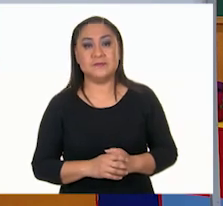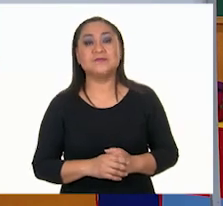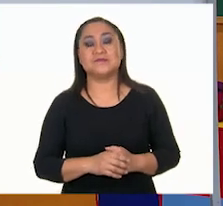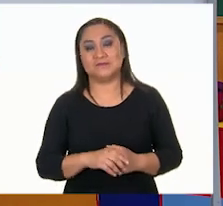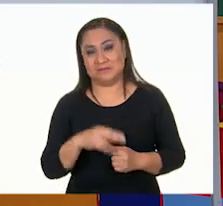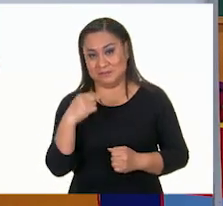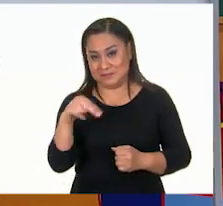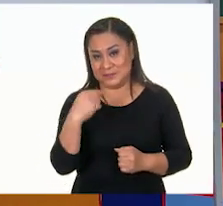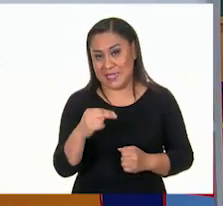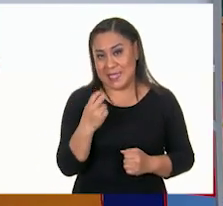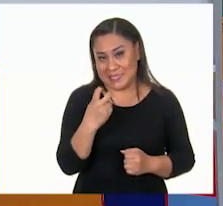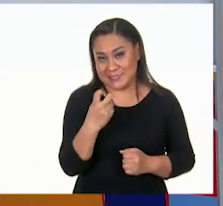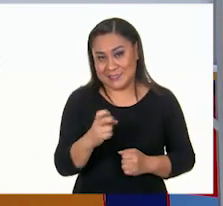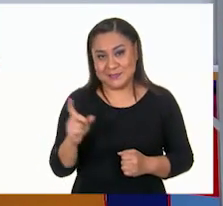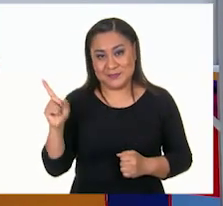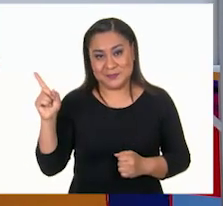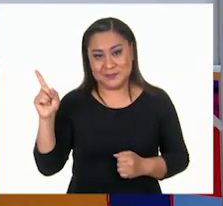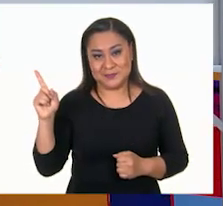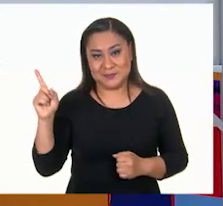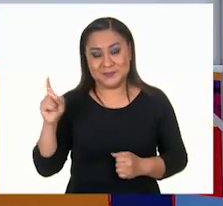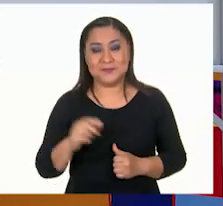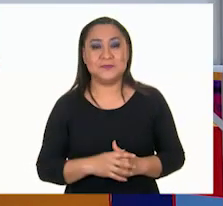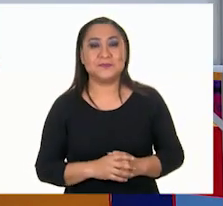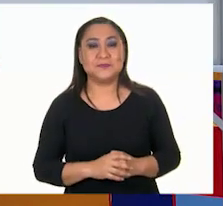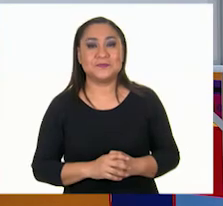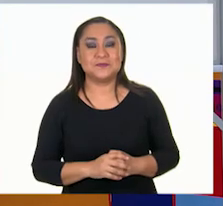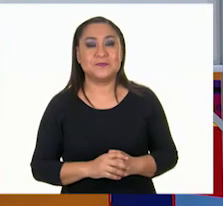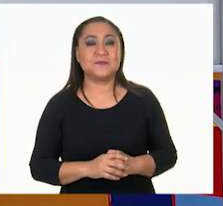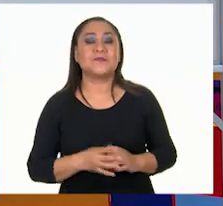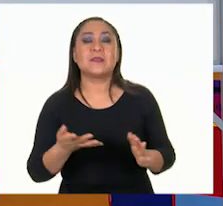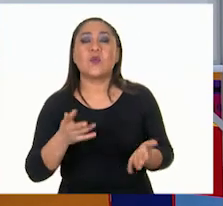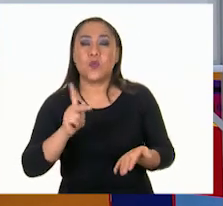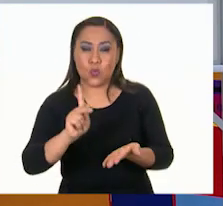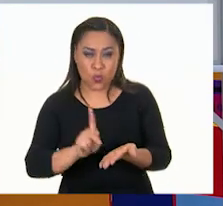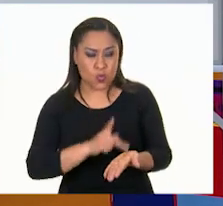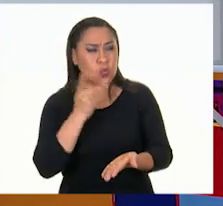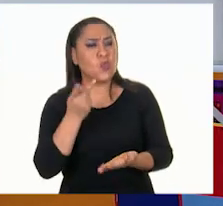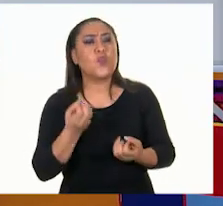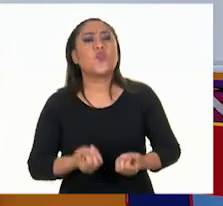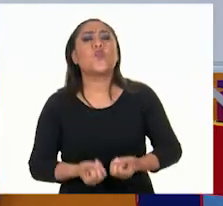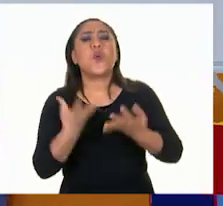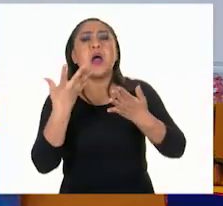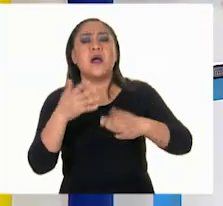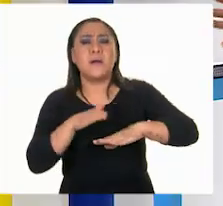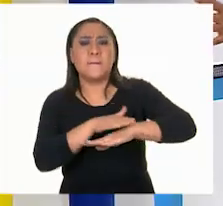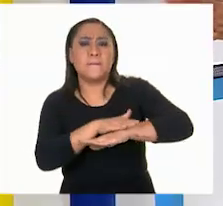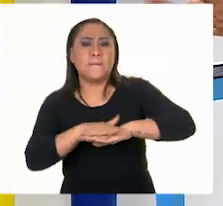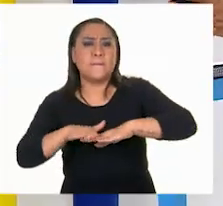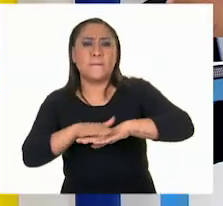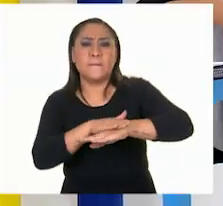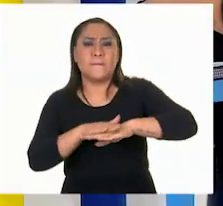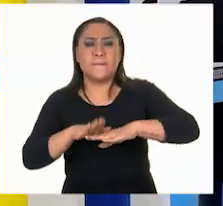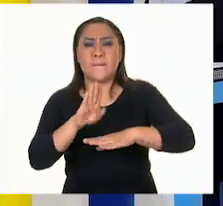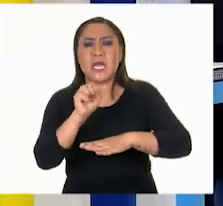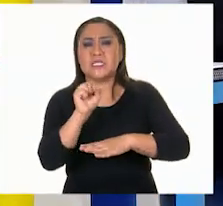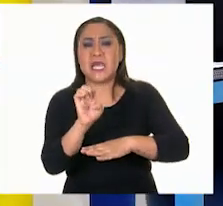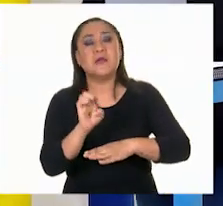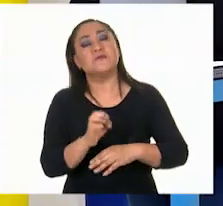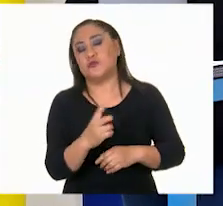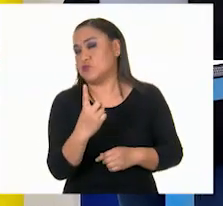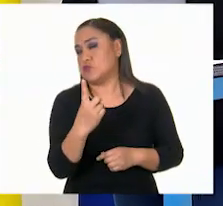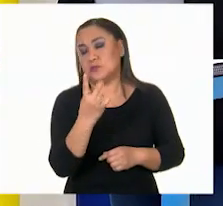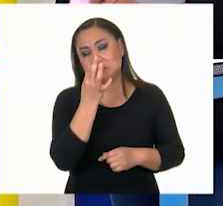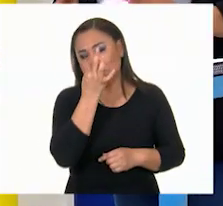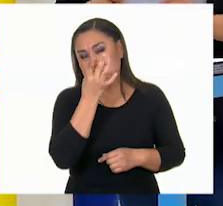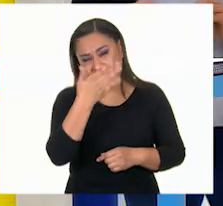Pirámide hexagonal. ¿Sí? Ahora, nuevamente, ¿cuántas bases tiene? Una sola base. Una sola base. Seguimos